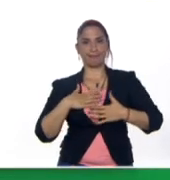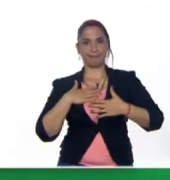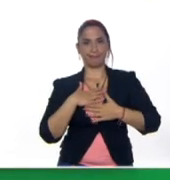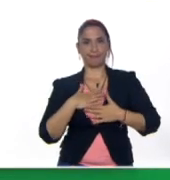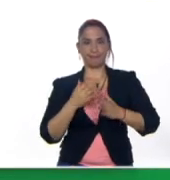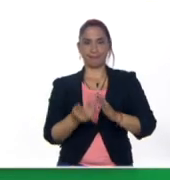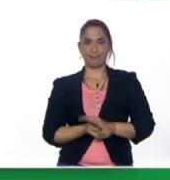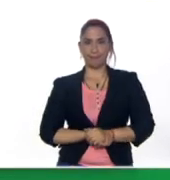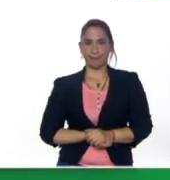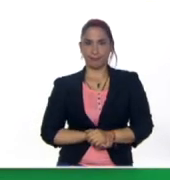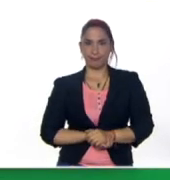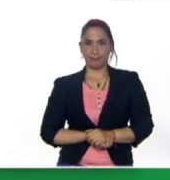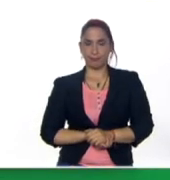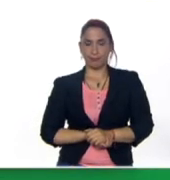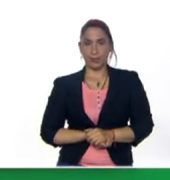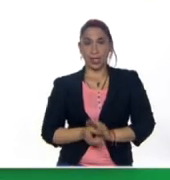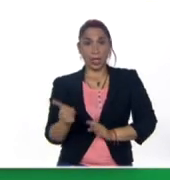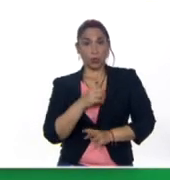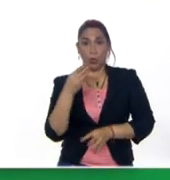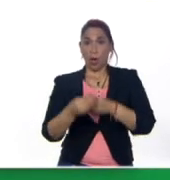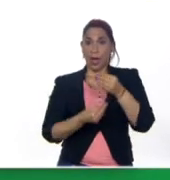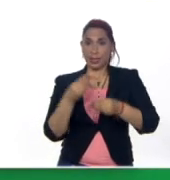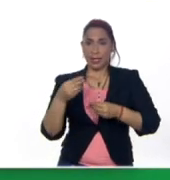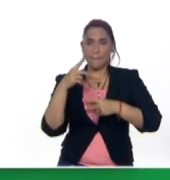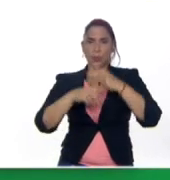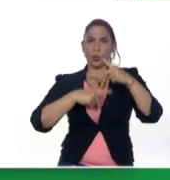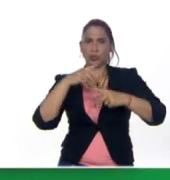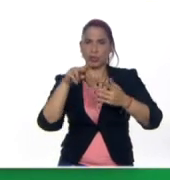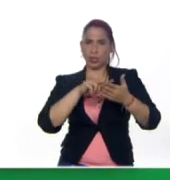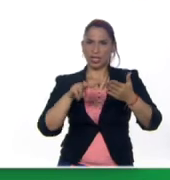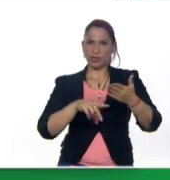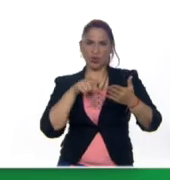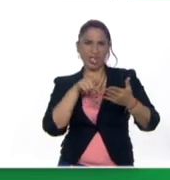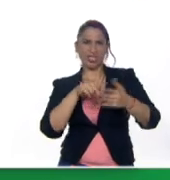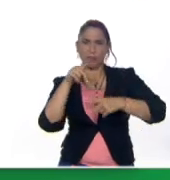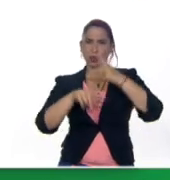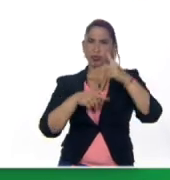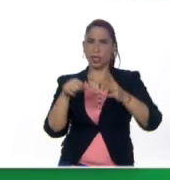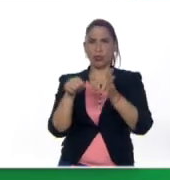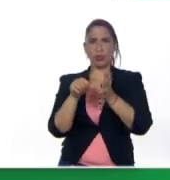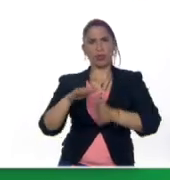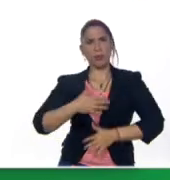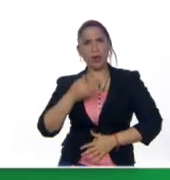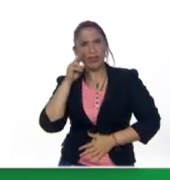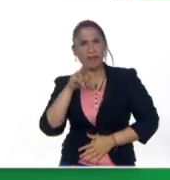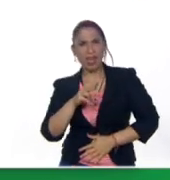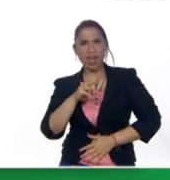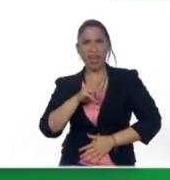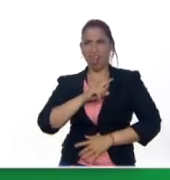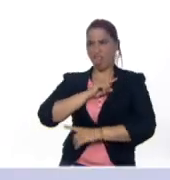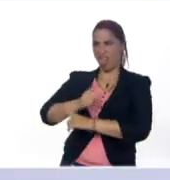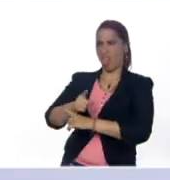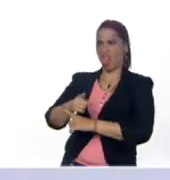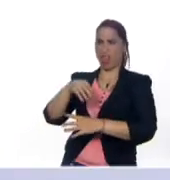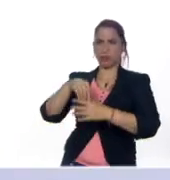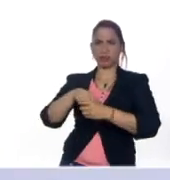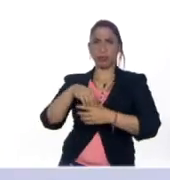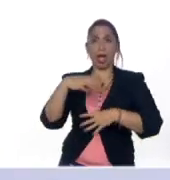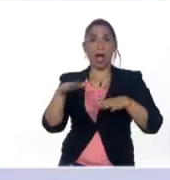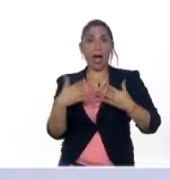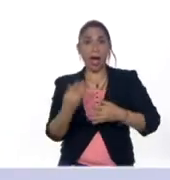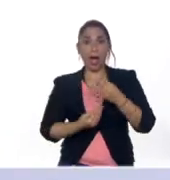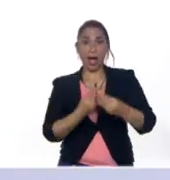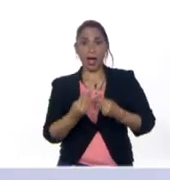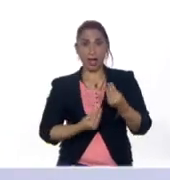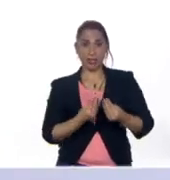no hacer del proceso de lectura un proceso donde él pueda ver que está castigado porque cuando hace una